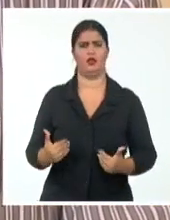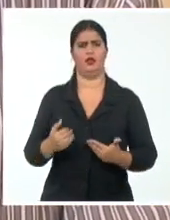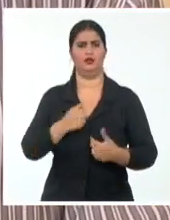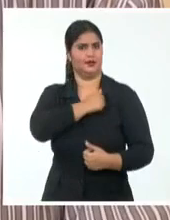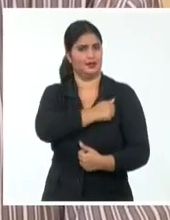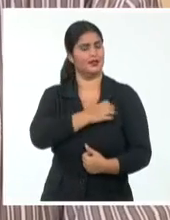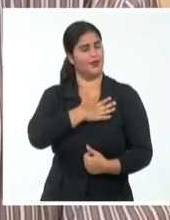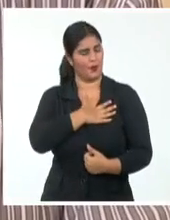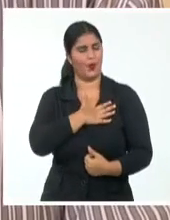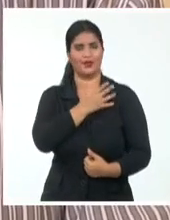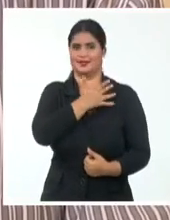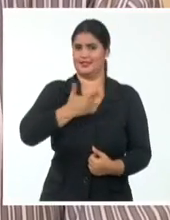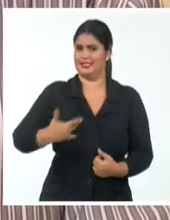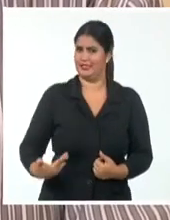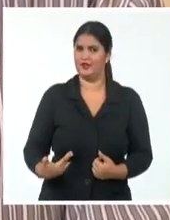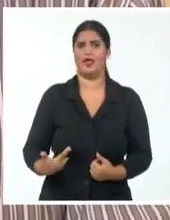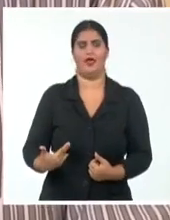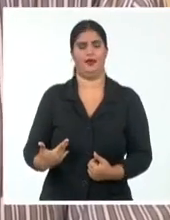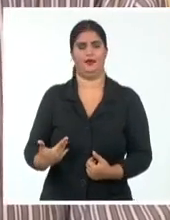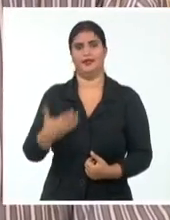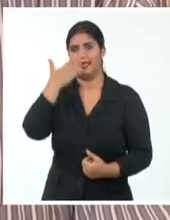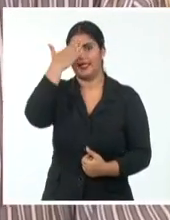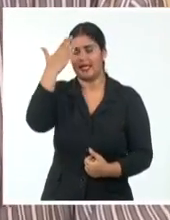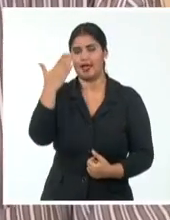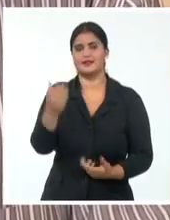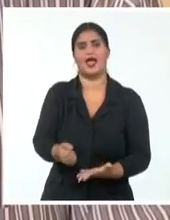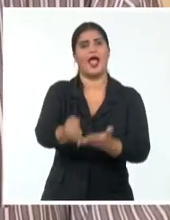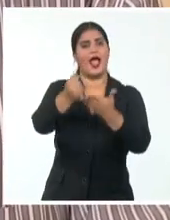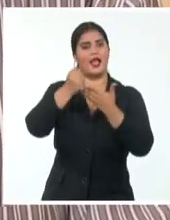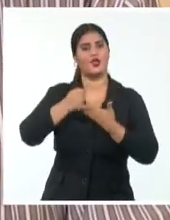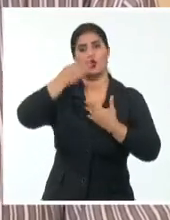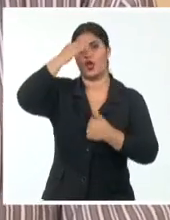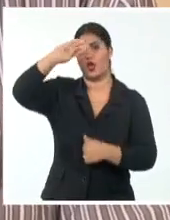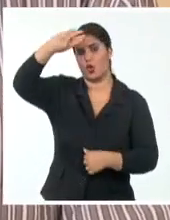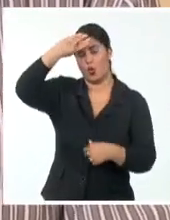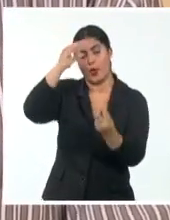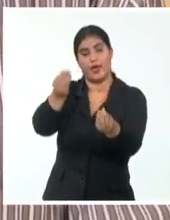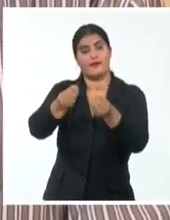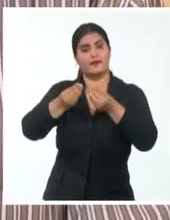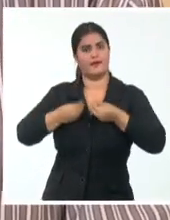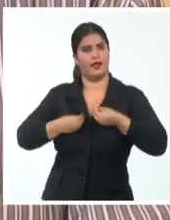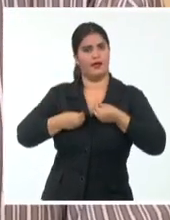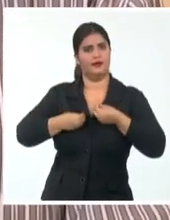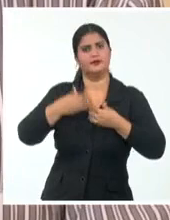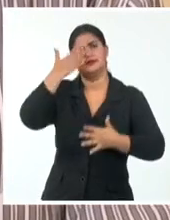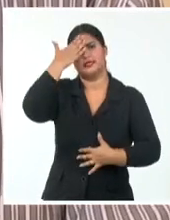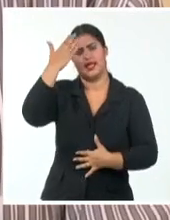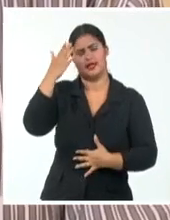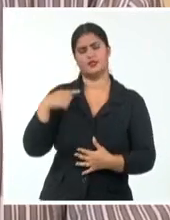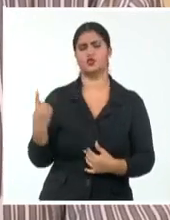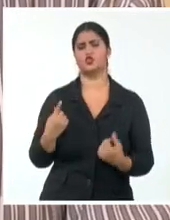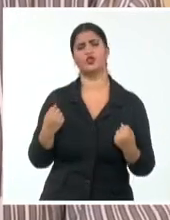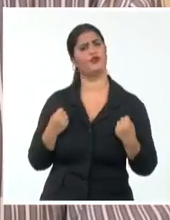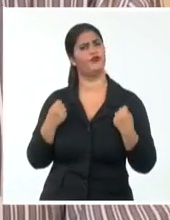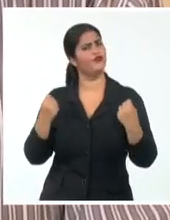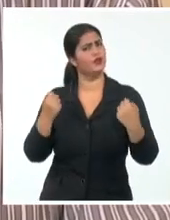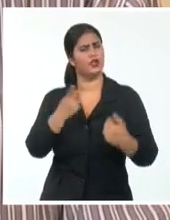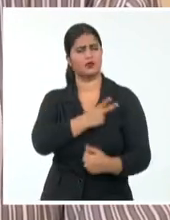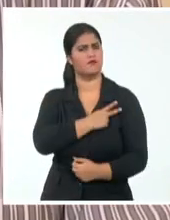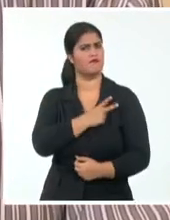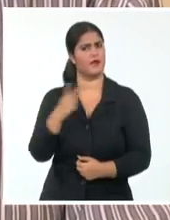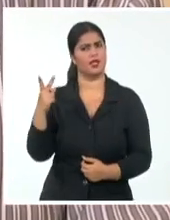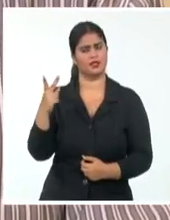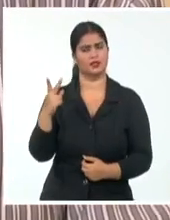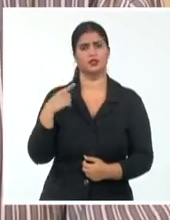política que la salvaguarde y que la desarrolle también, para que siga siendo eso, bandera y